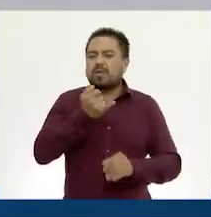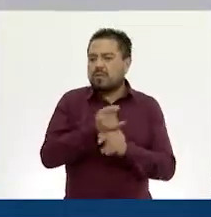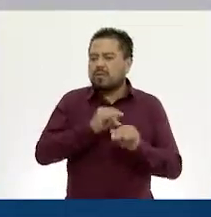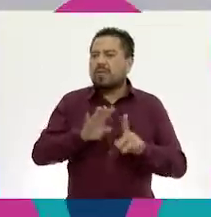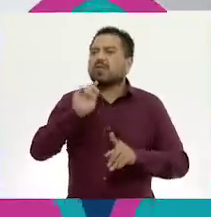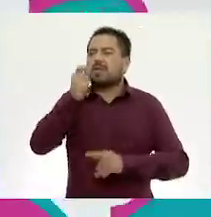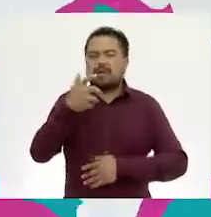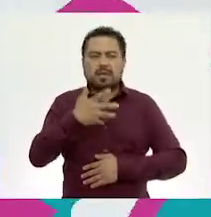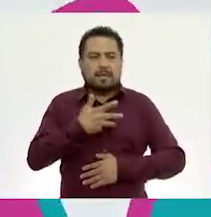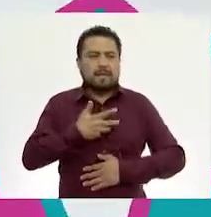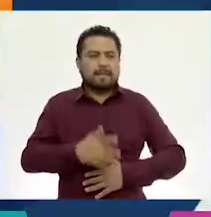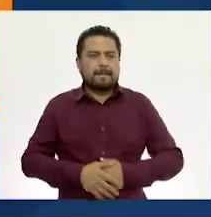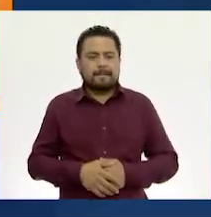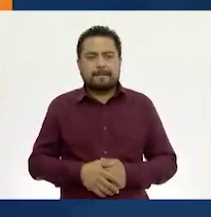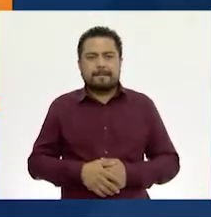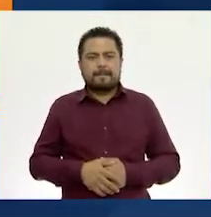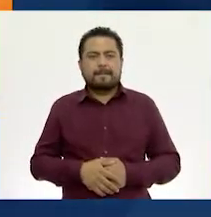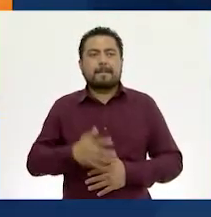que tenemos.